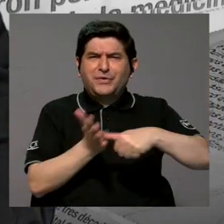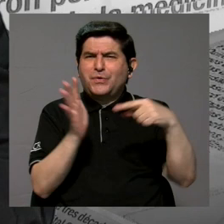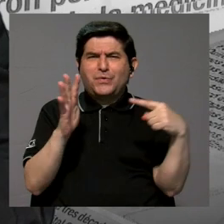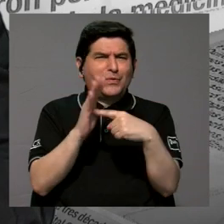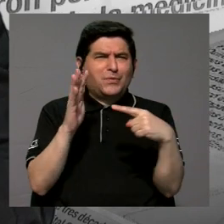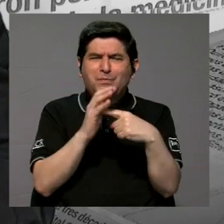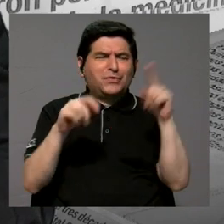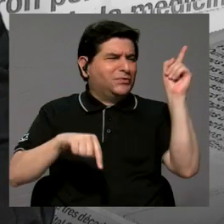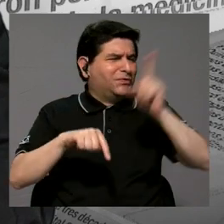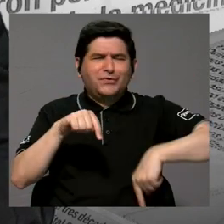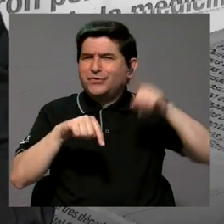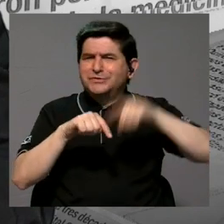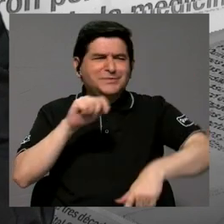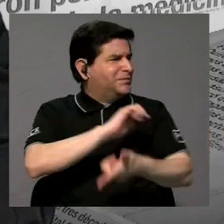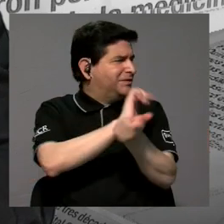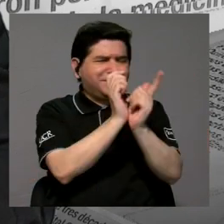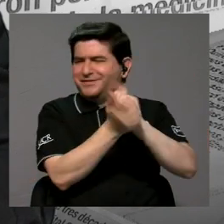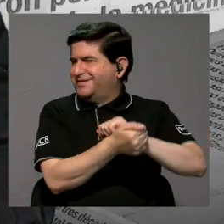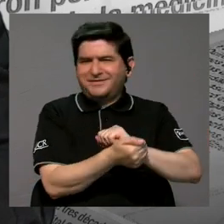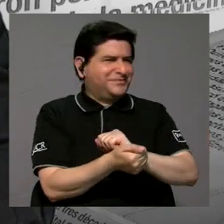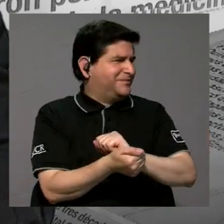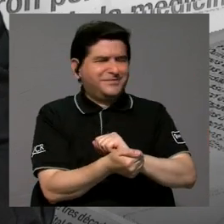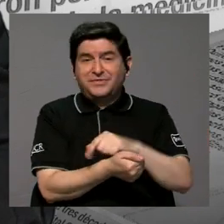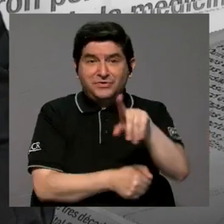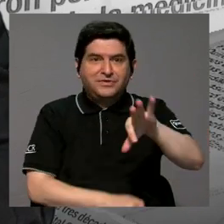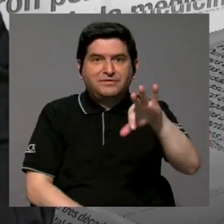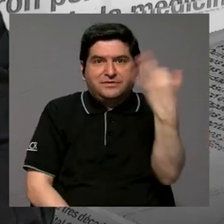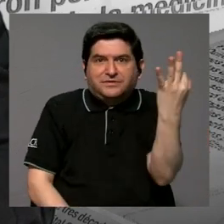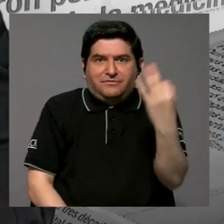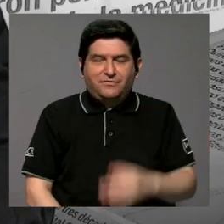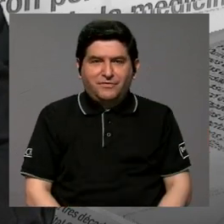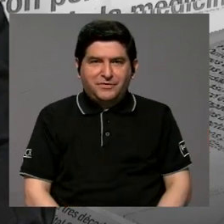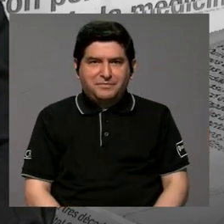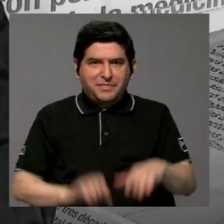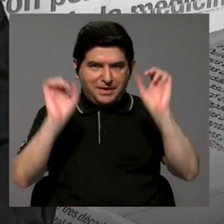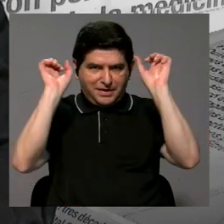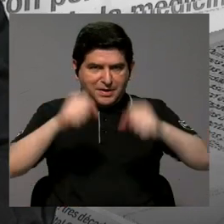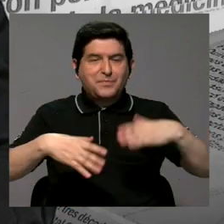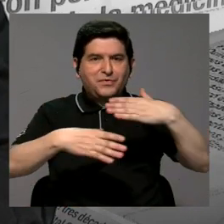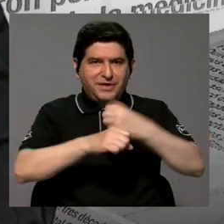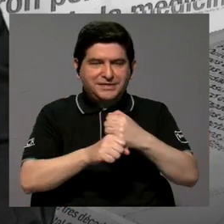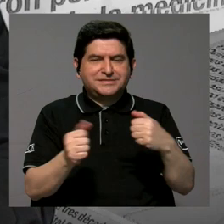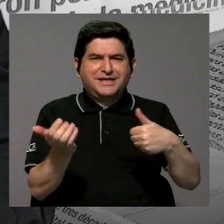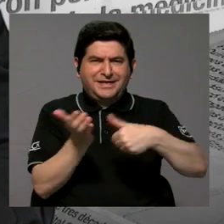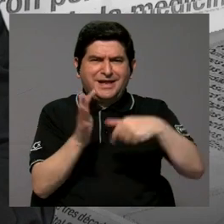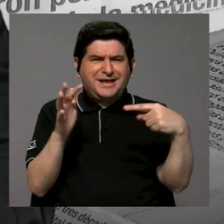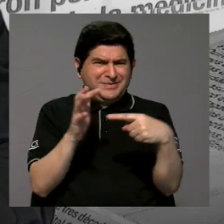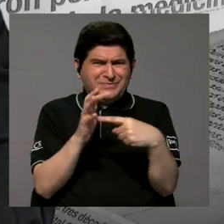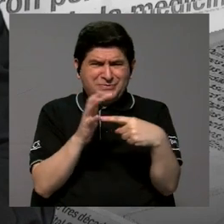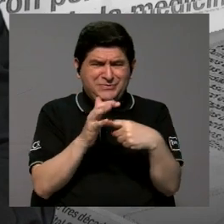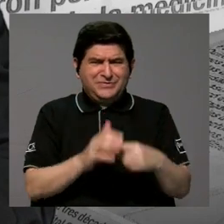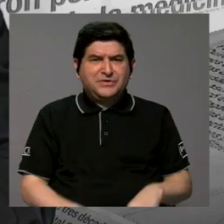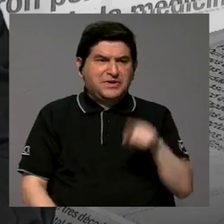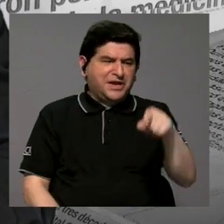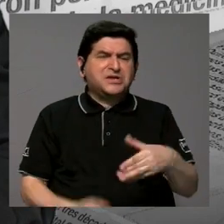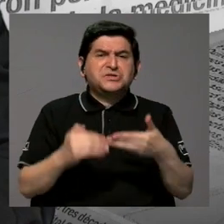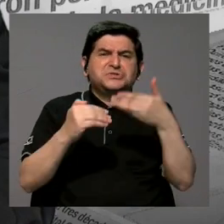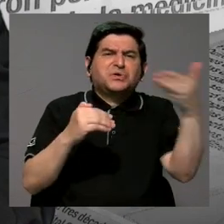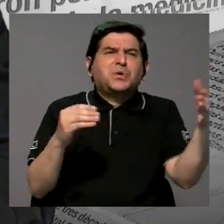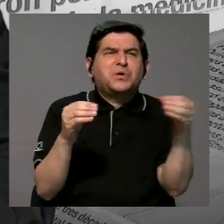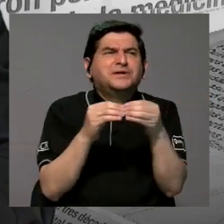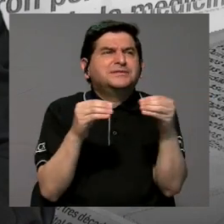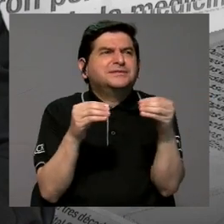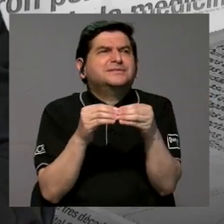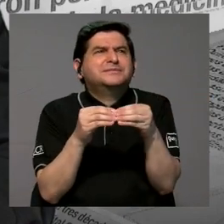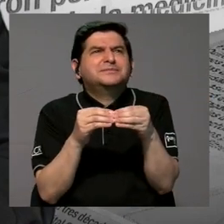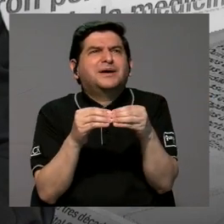referéndum usted no puede lograr un giro de tal manera como la que usted podría lograr con un referéndum, referéndum es para cosas tal